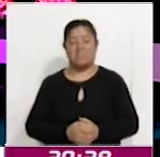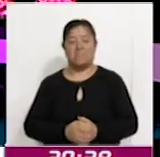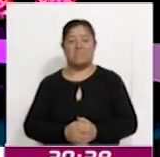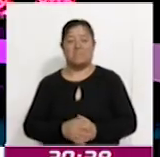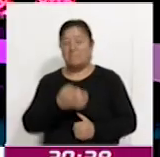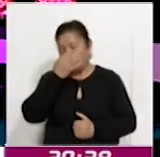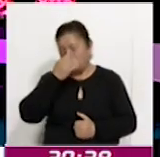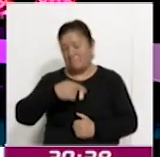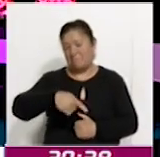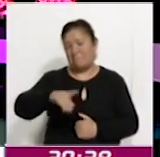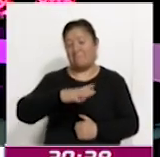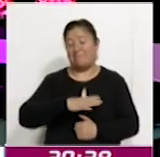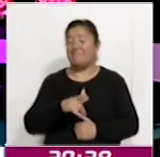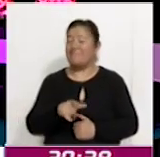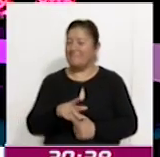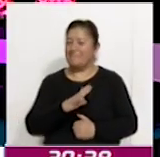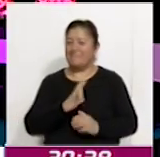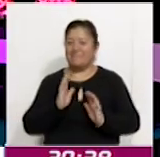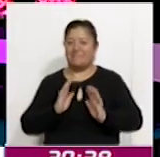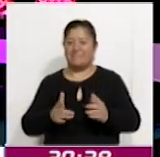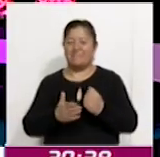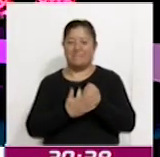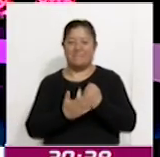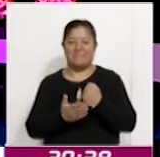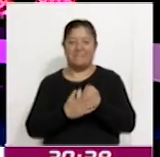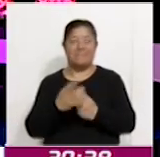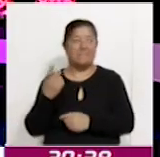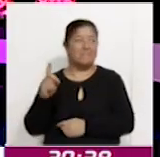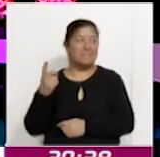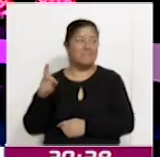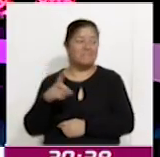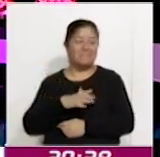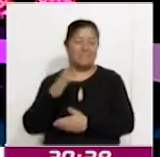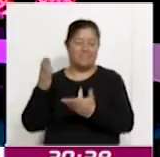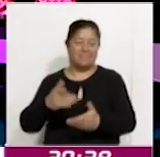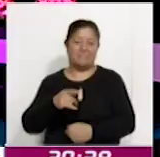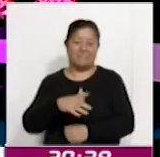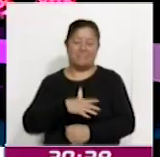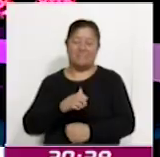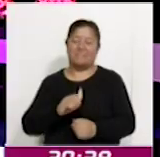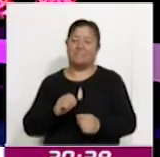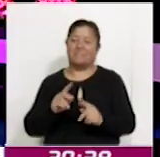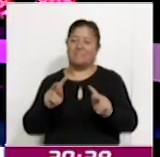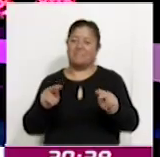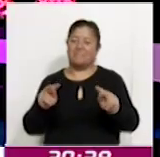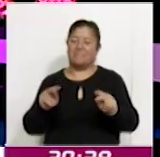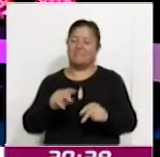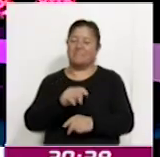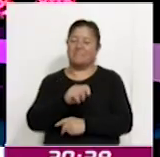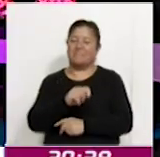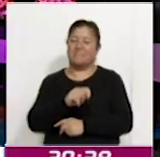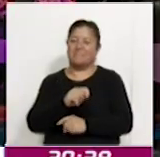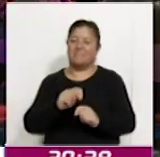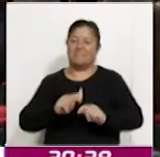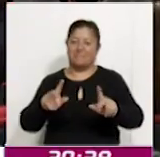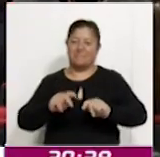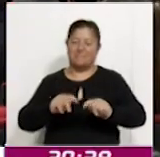se enfrentarán en la gran final el próximo mes de diciembre y que se transmitirá por Tlaxcala Televisión.